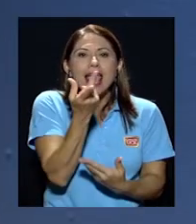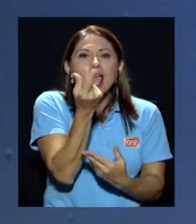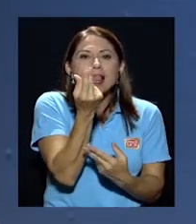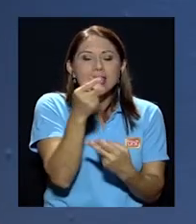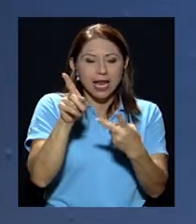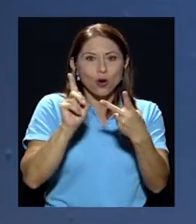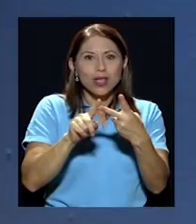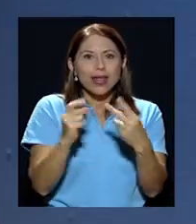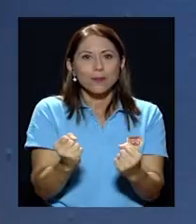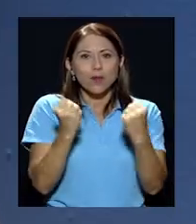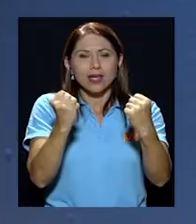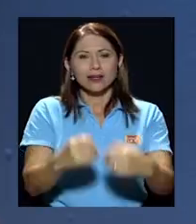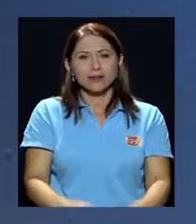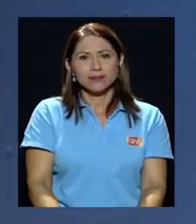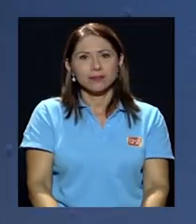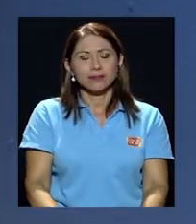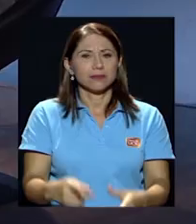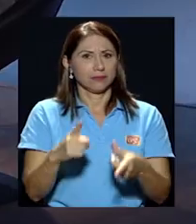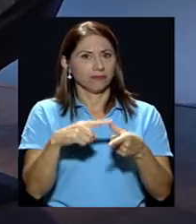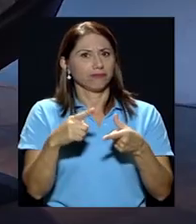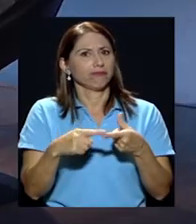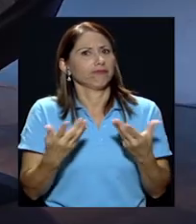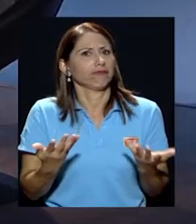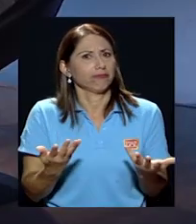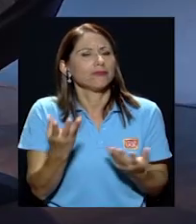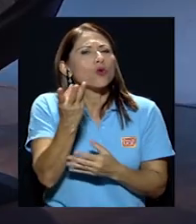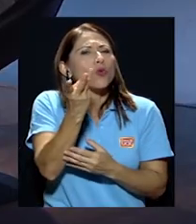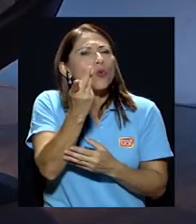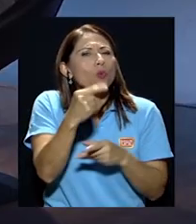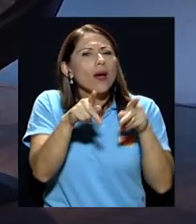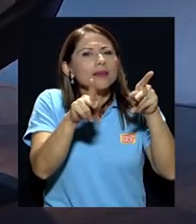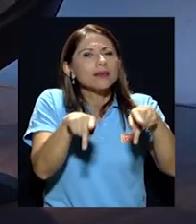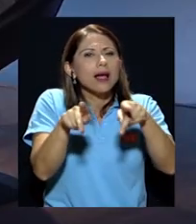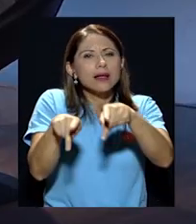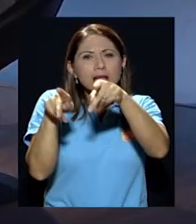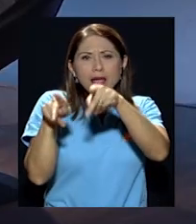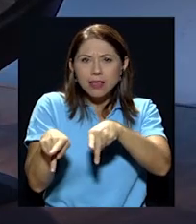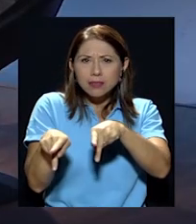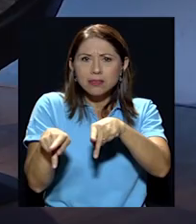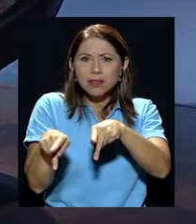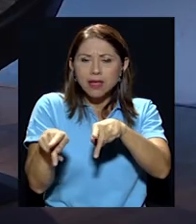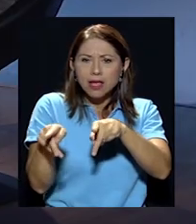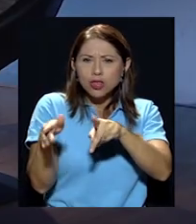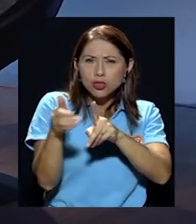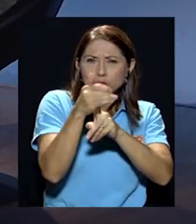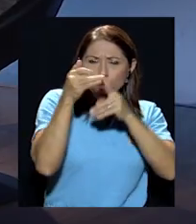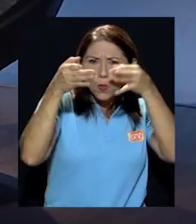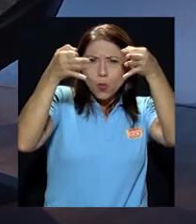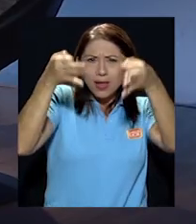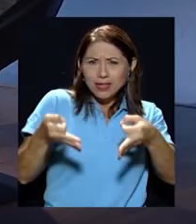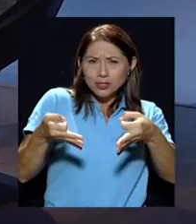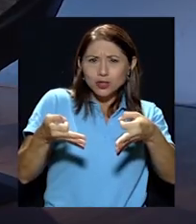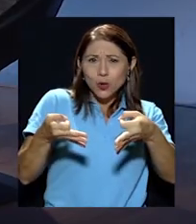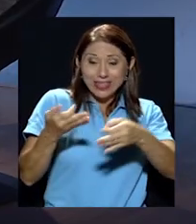y el poder. Entonces, ¿cuánta gente llegó a tomar la decisión de condenar